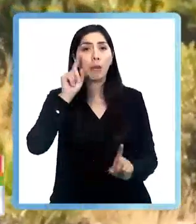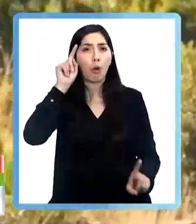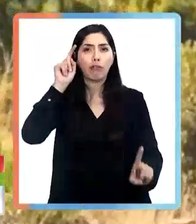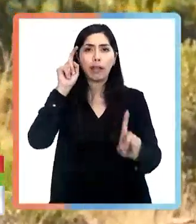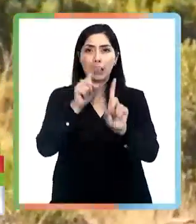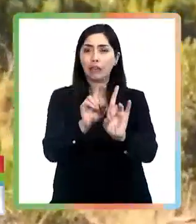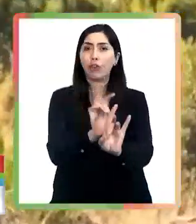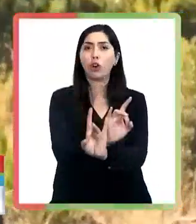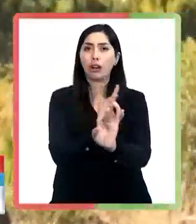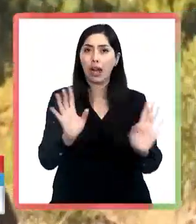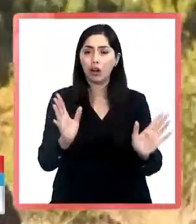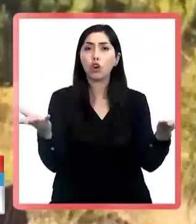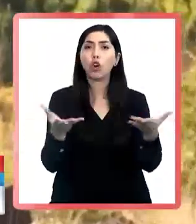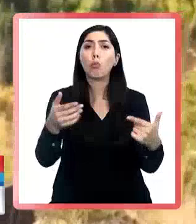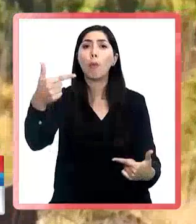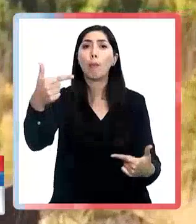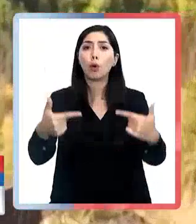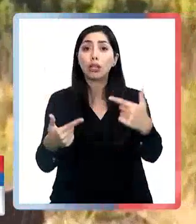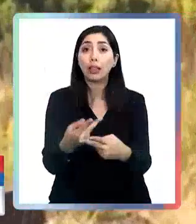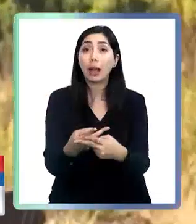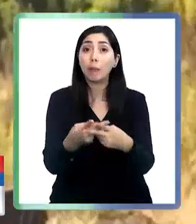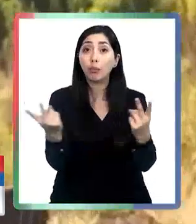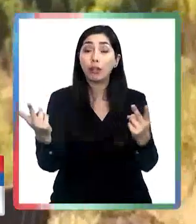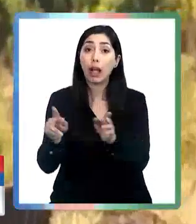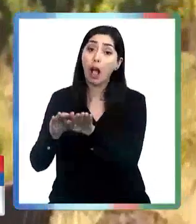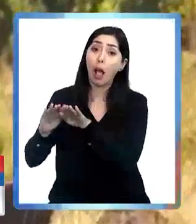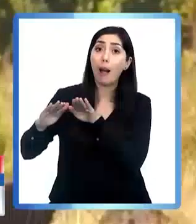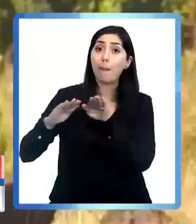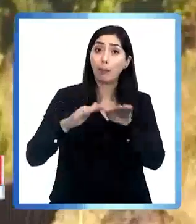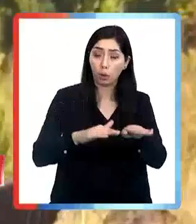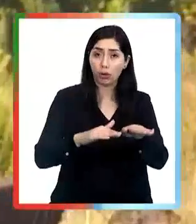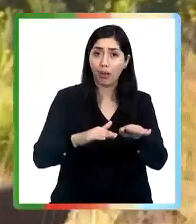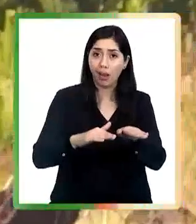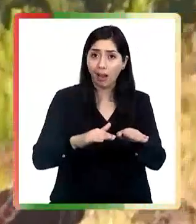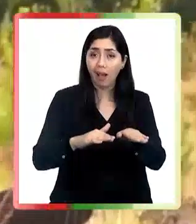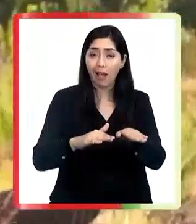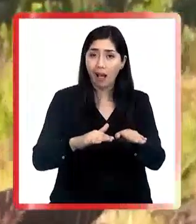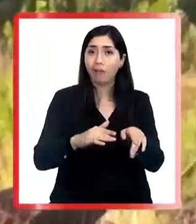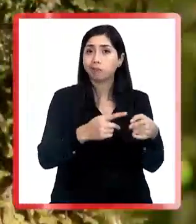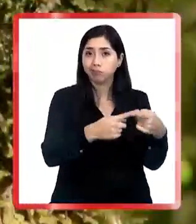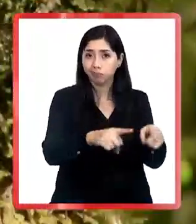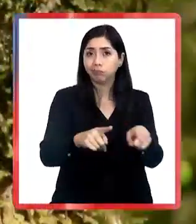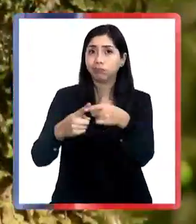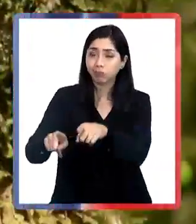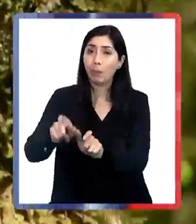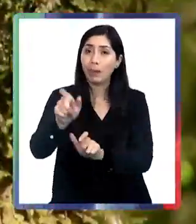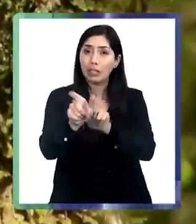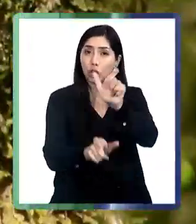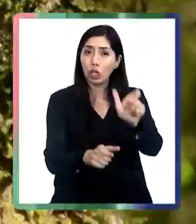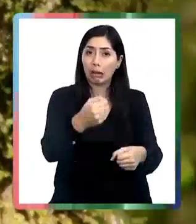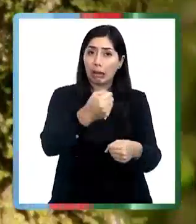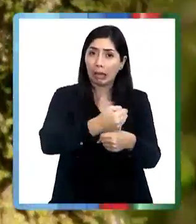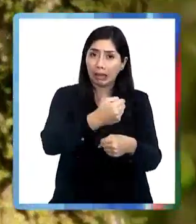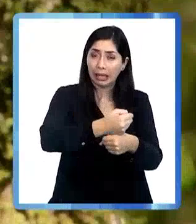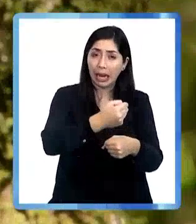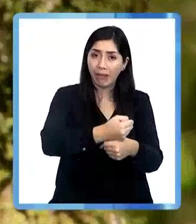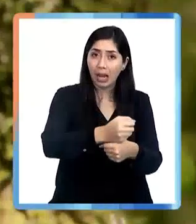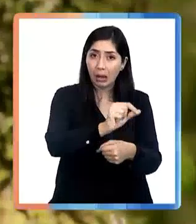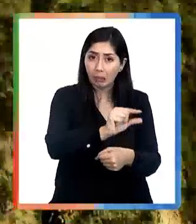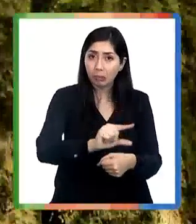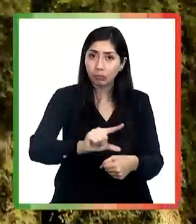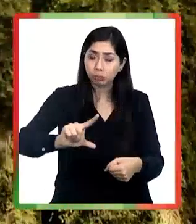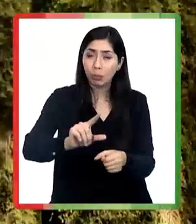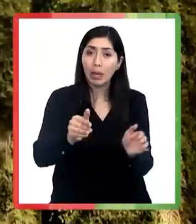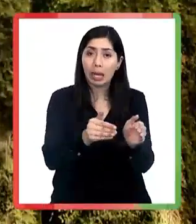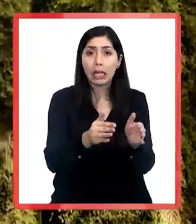bien claro, es cómo la política pública apoya a los pequeños y medianos productores, la pequeña y mediana